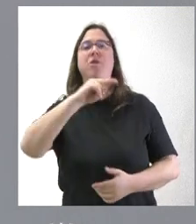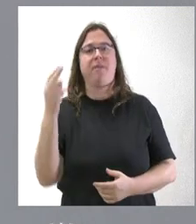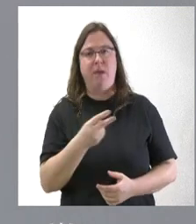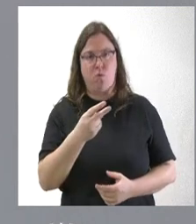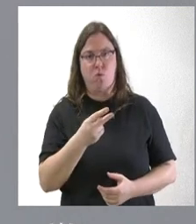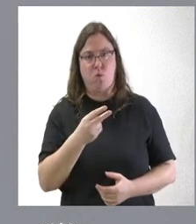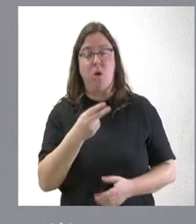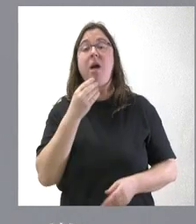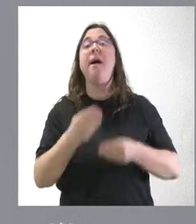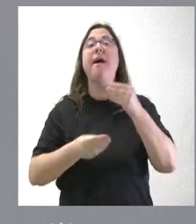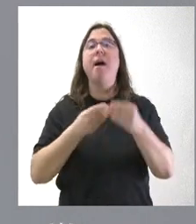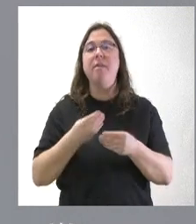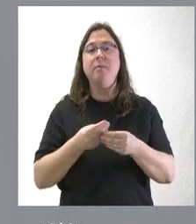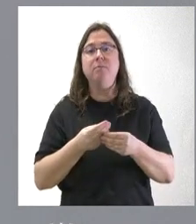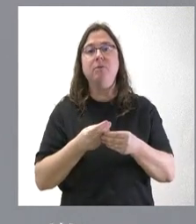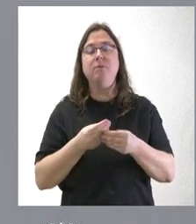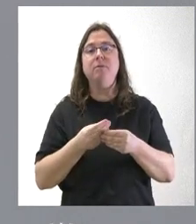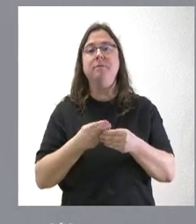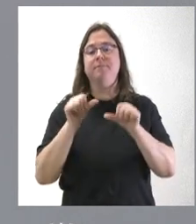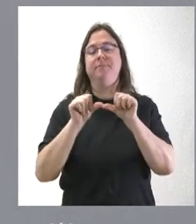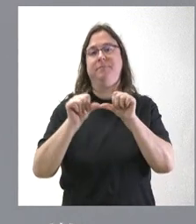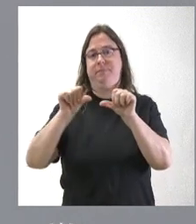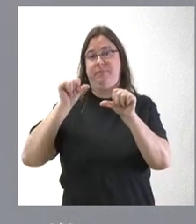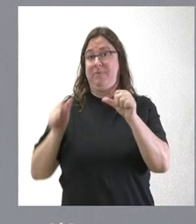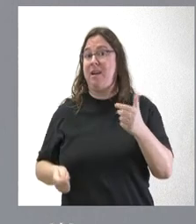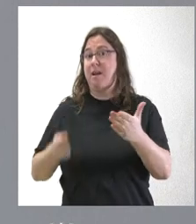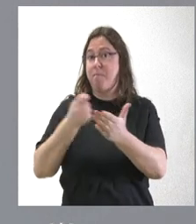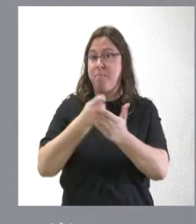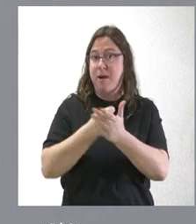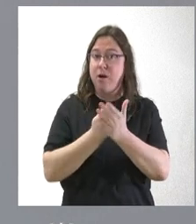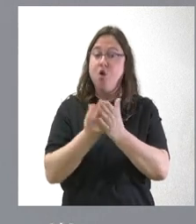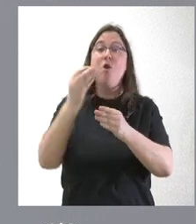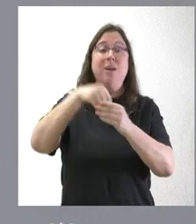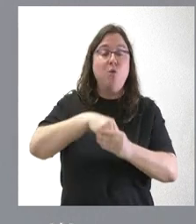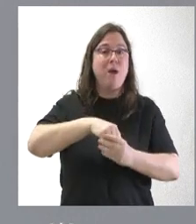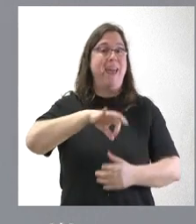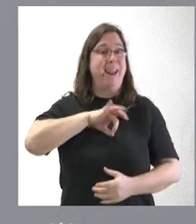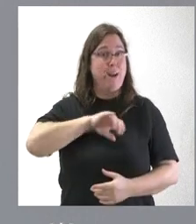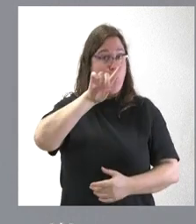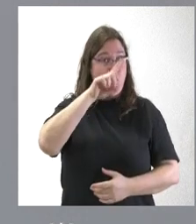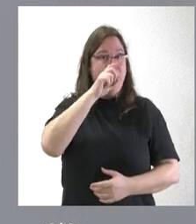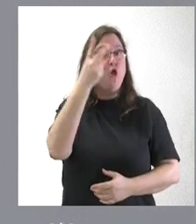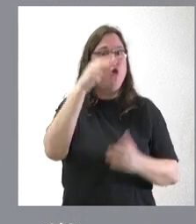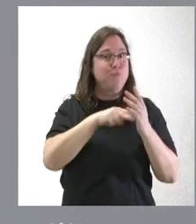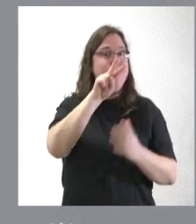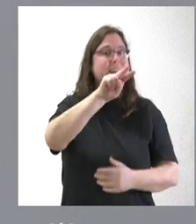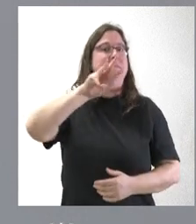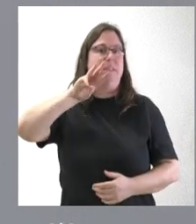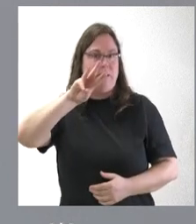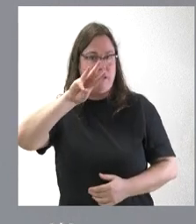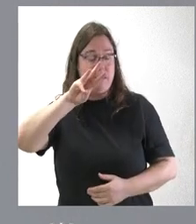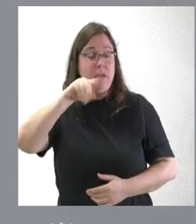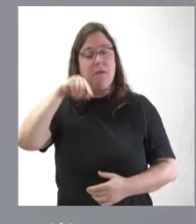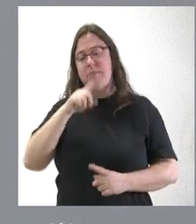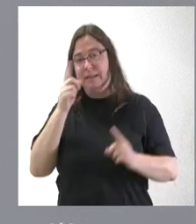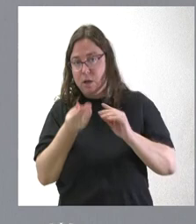Lo que hacemos es retrotraer el pago, incluyendo desde el 1 de enero del año 2023. La subida salarial de este año que habrá